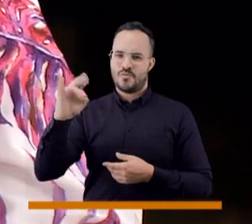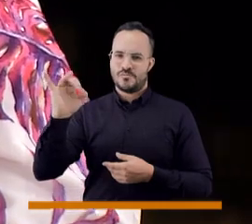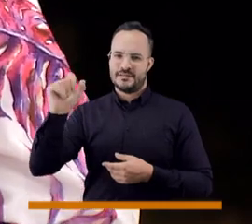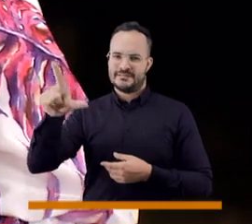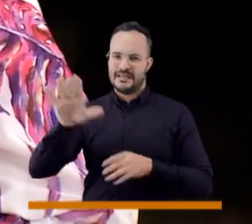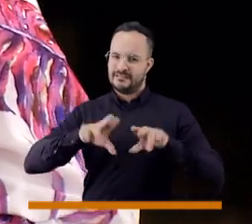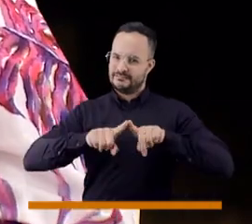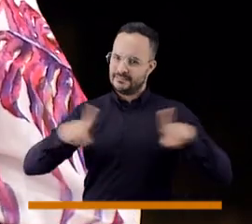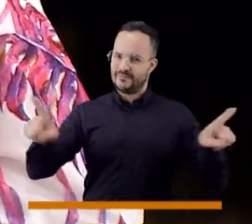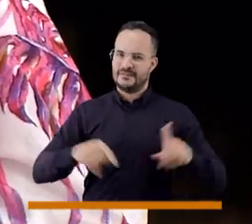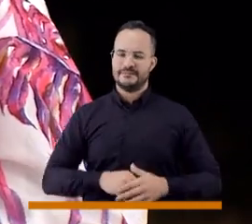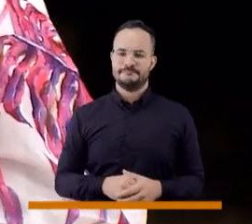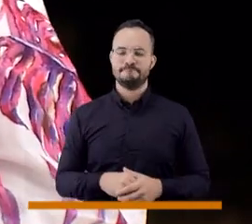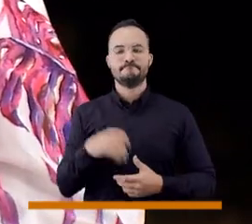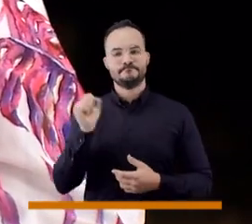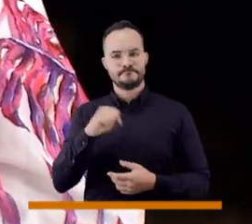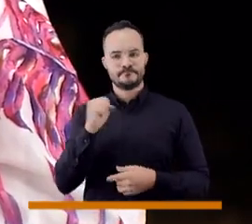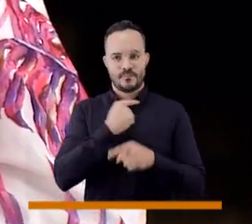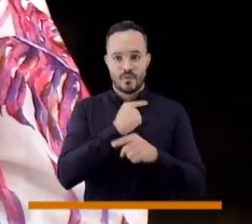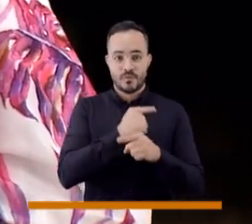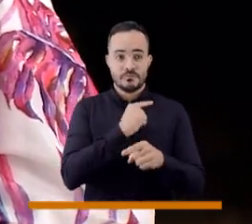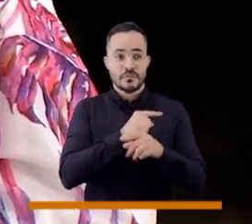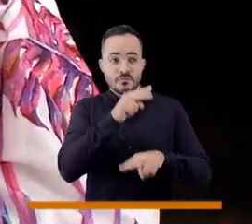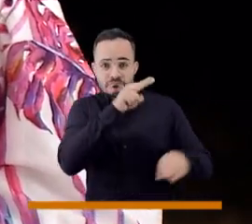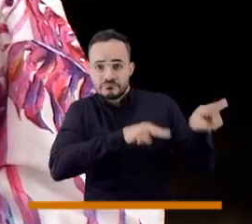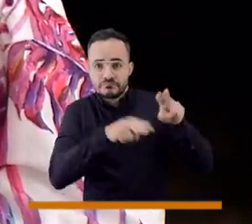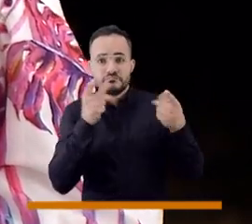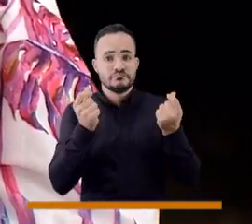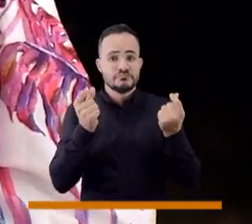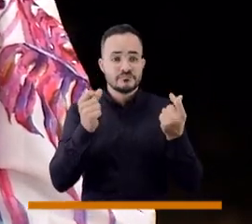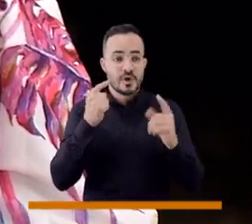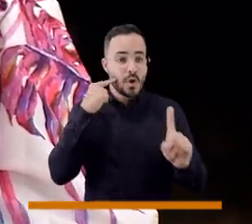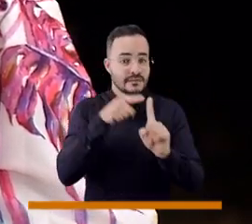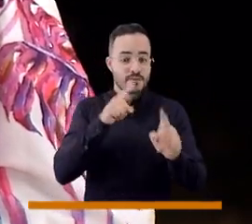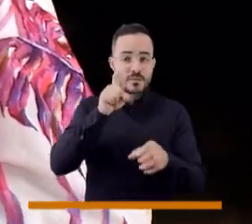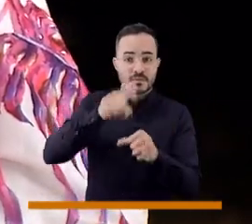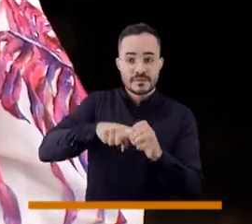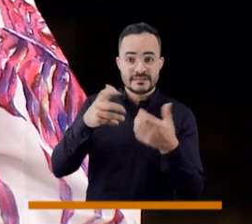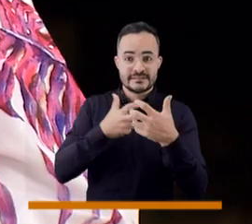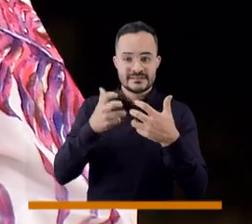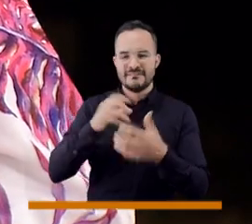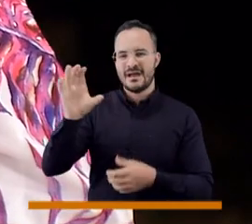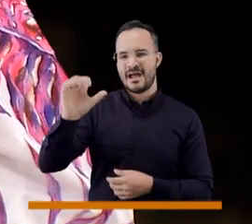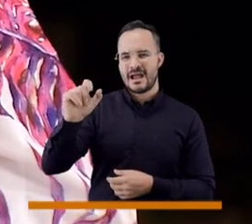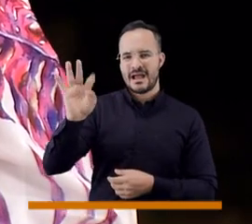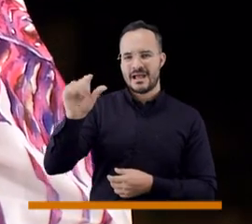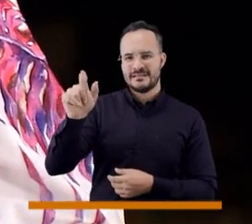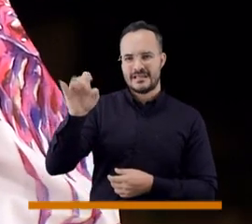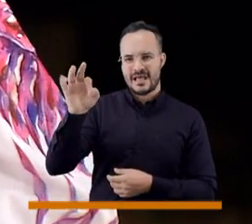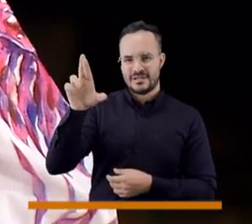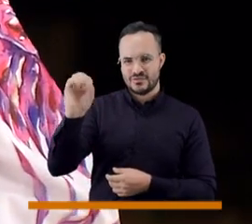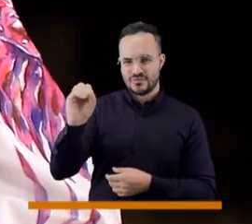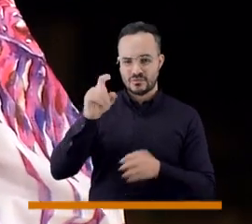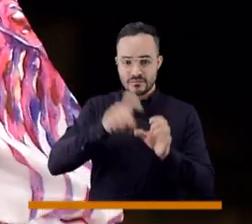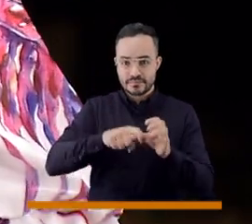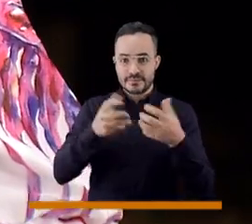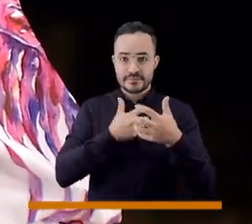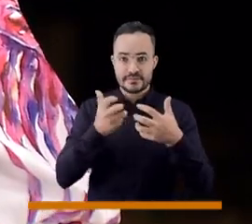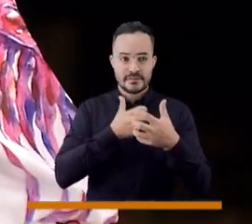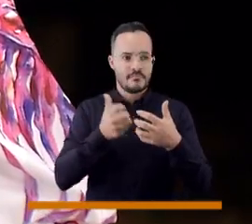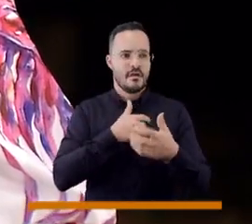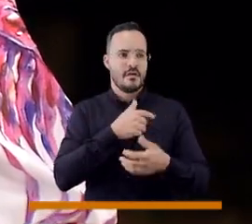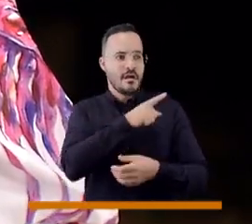explicar que los avalúos catastrales o esa actualización de catastro